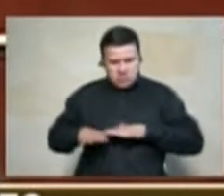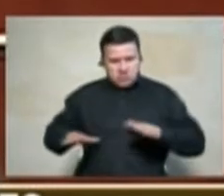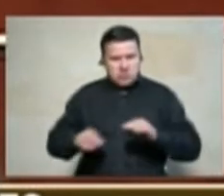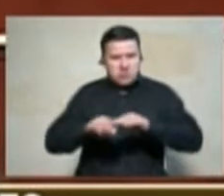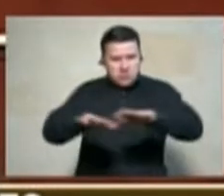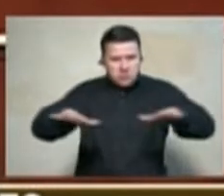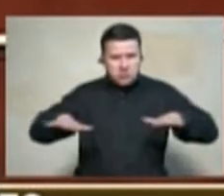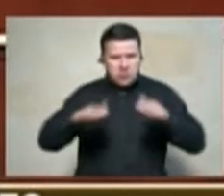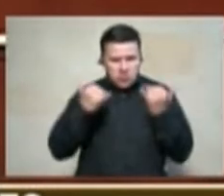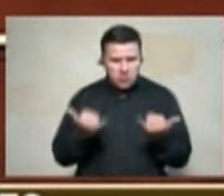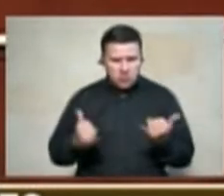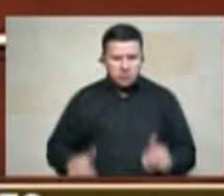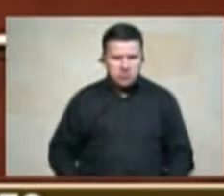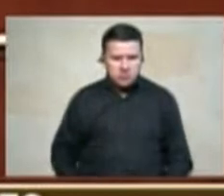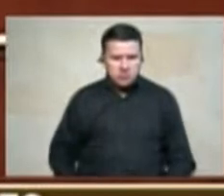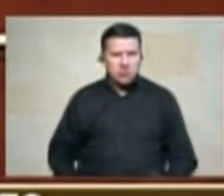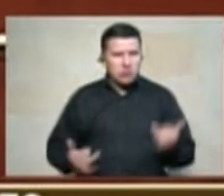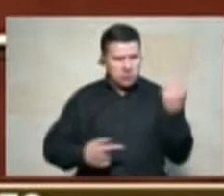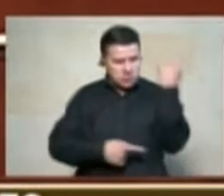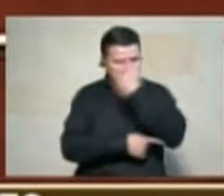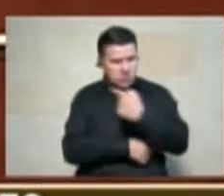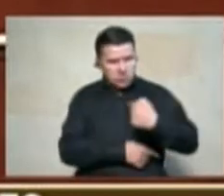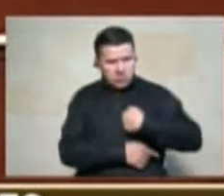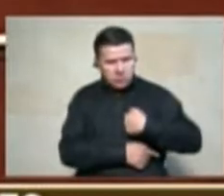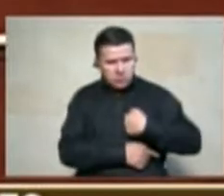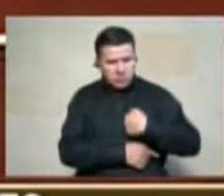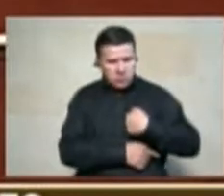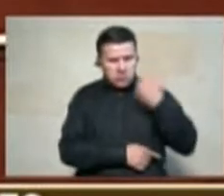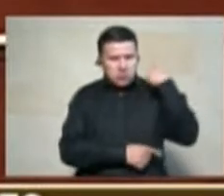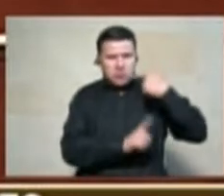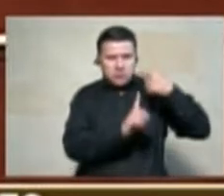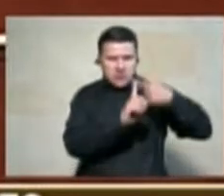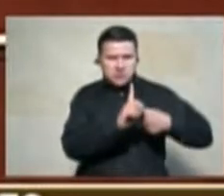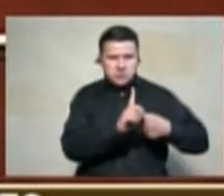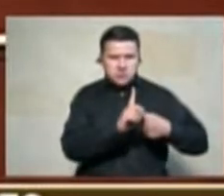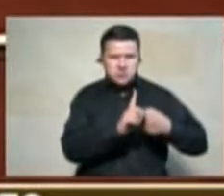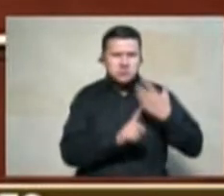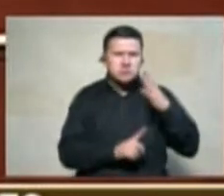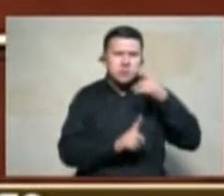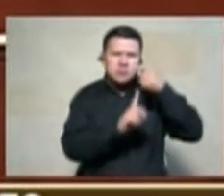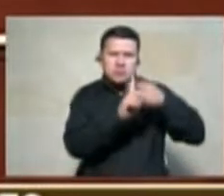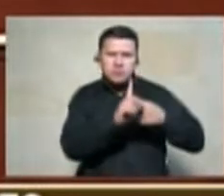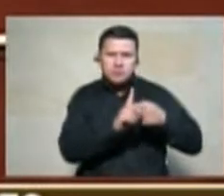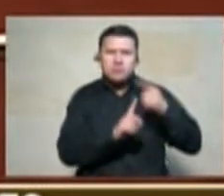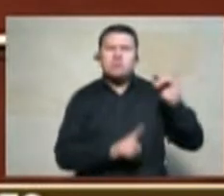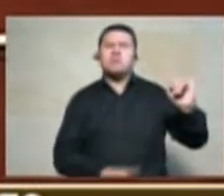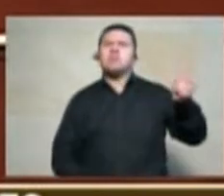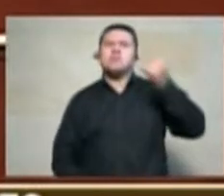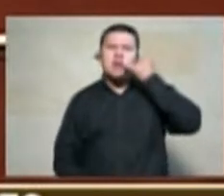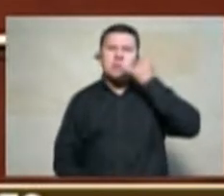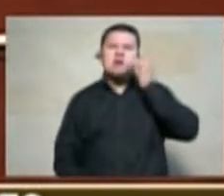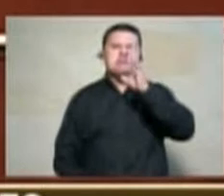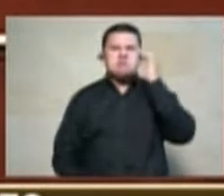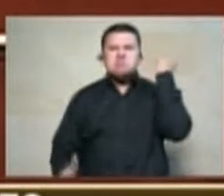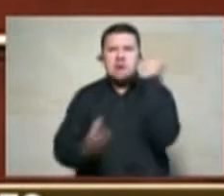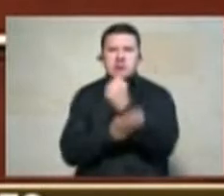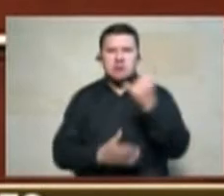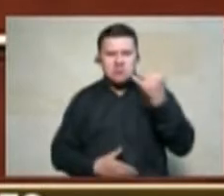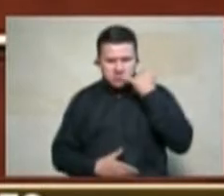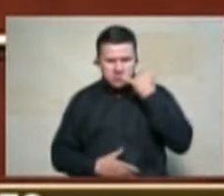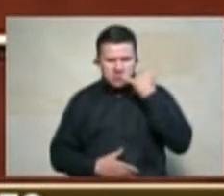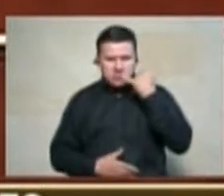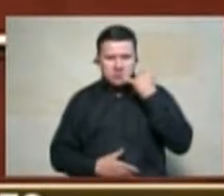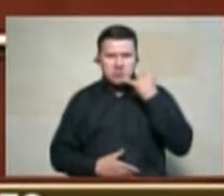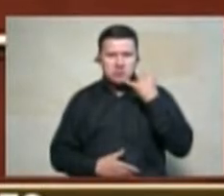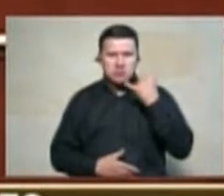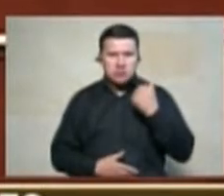hoy hoy en día hace un mes más o menos recibí una llamada diciéndome que la gente